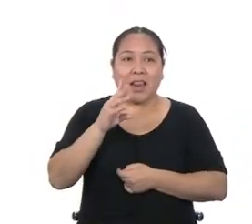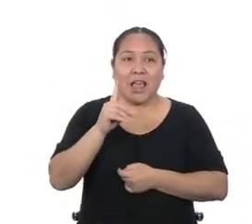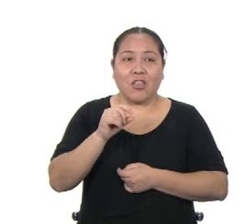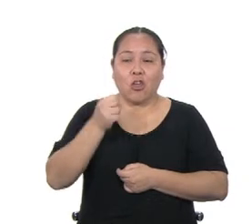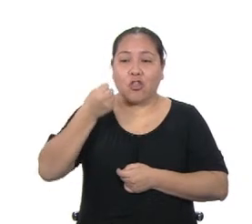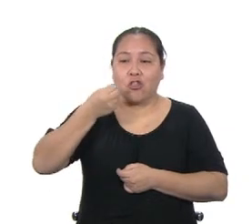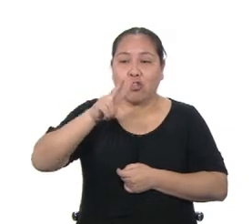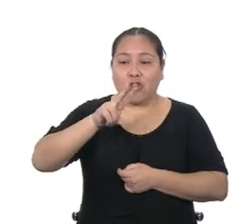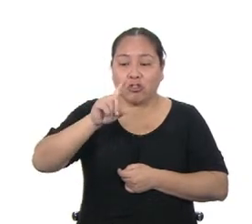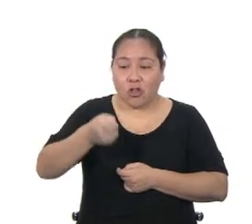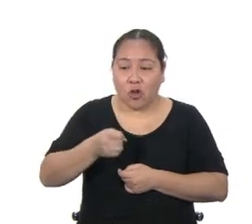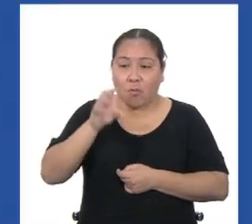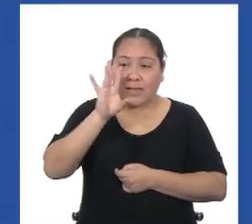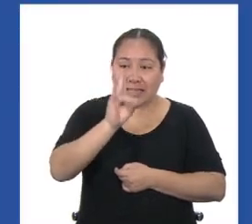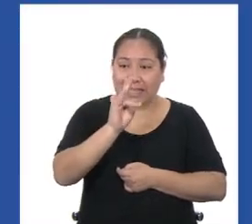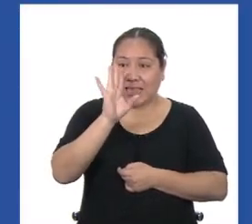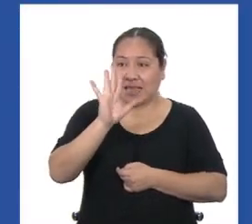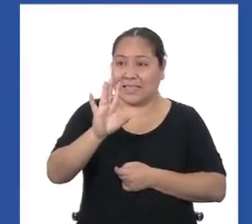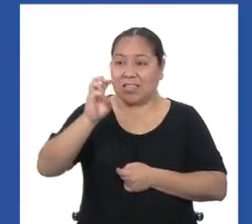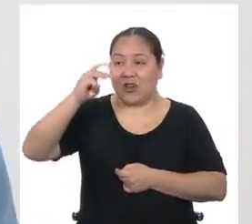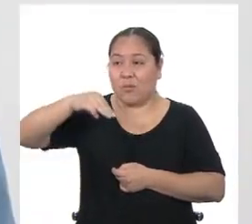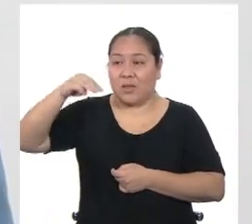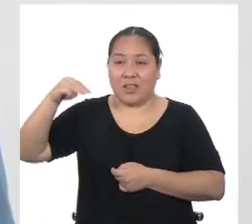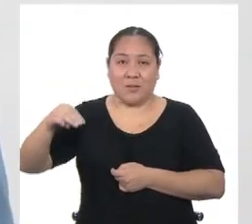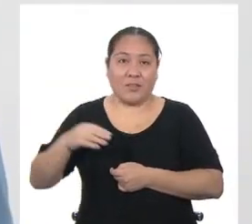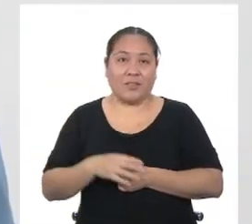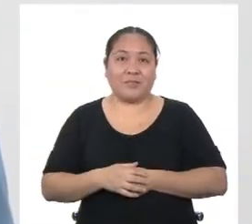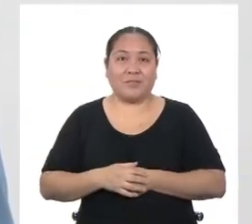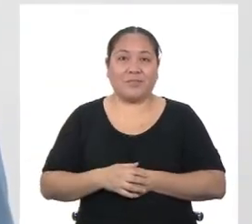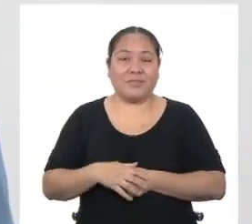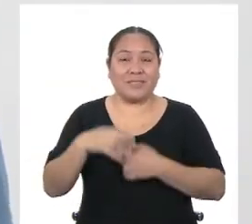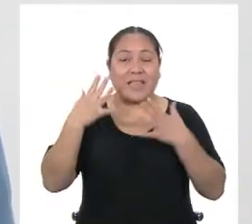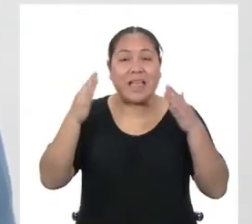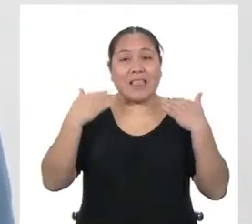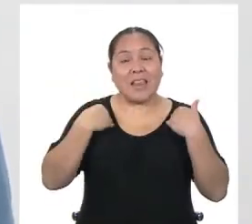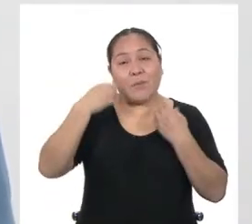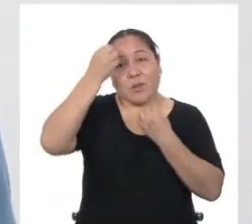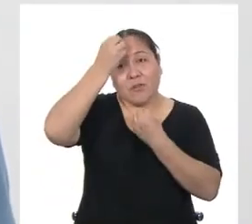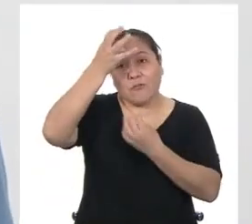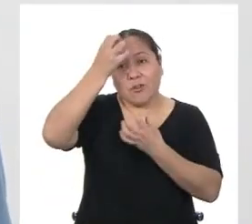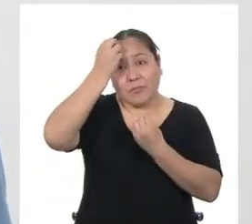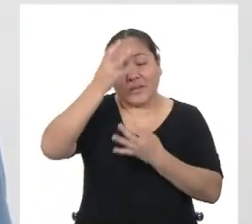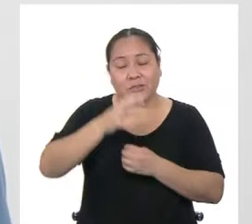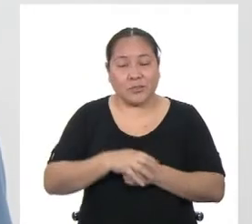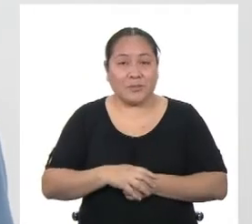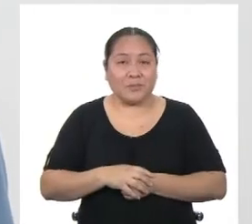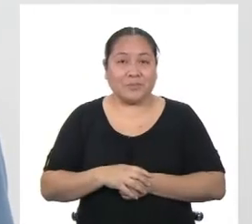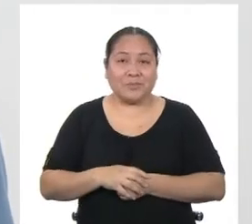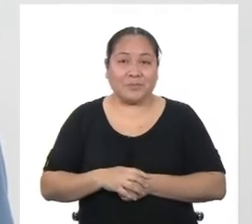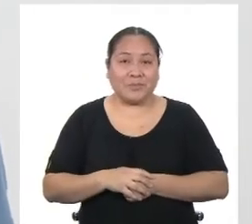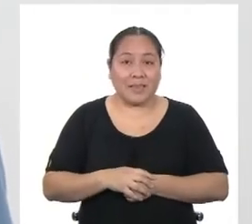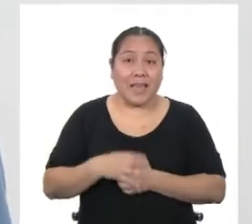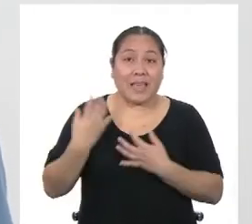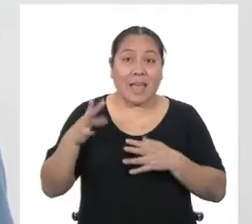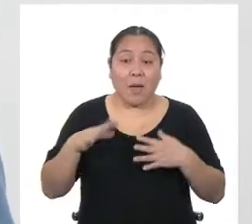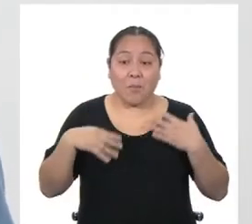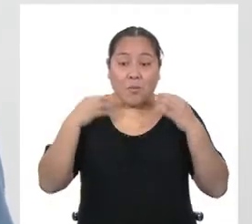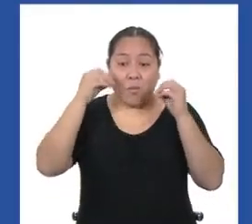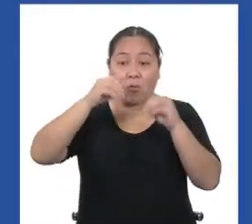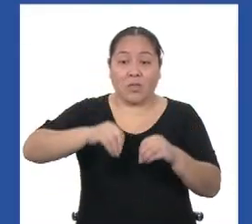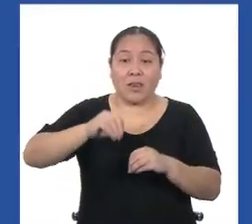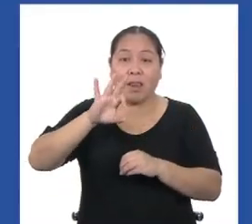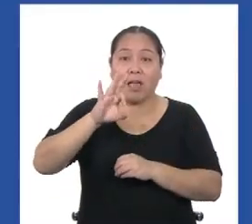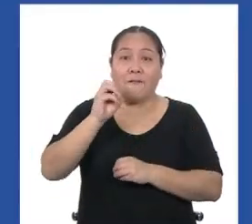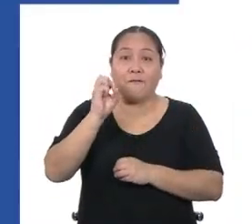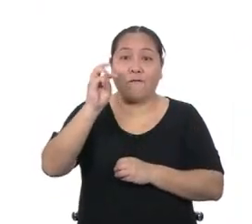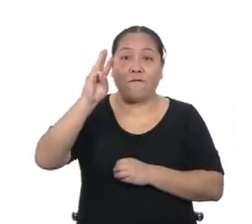,75 milímetros. Ya completamos la información. Entonces, ya podemos aplicar la